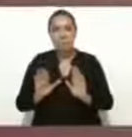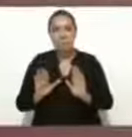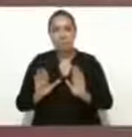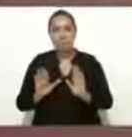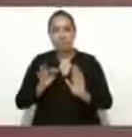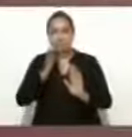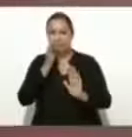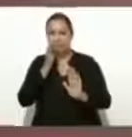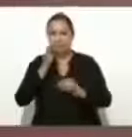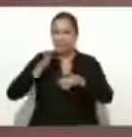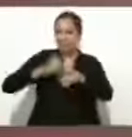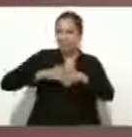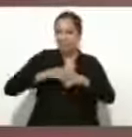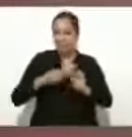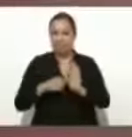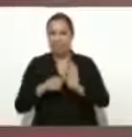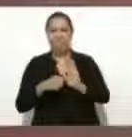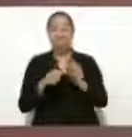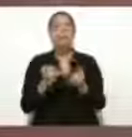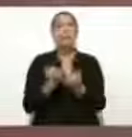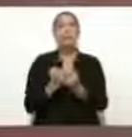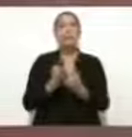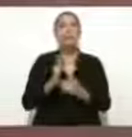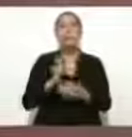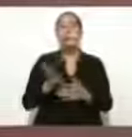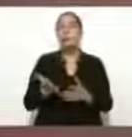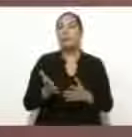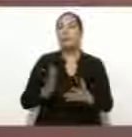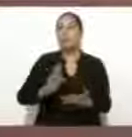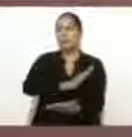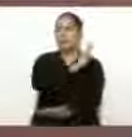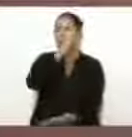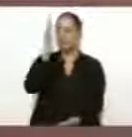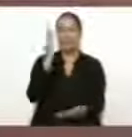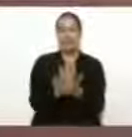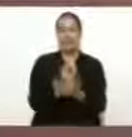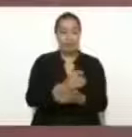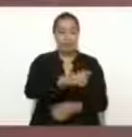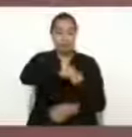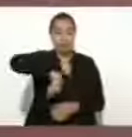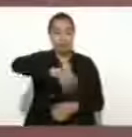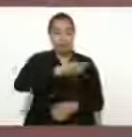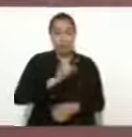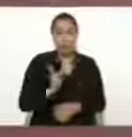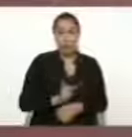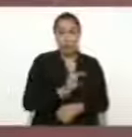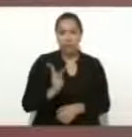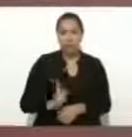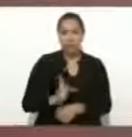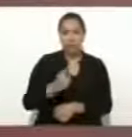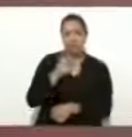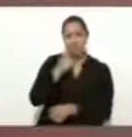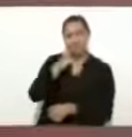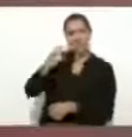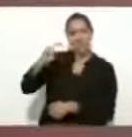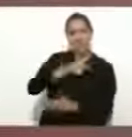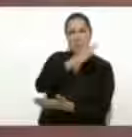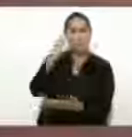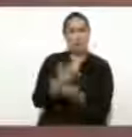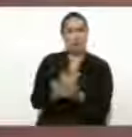Sonó la campana. Y dijo, pueblo basta. Y esa política ya